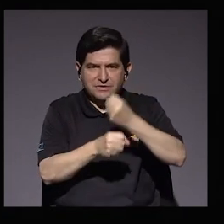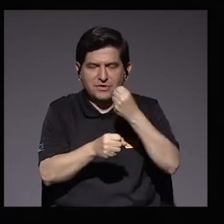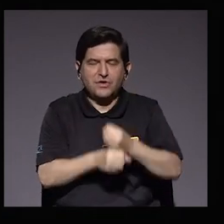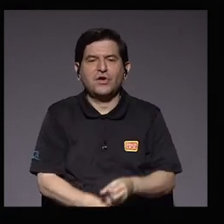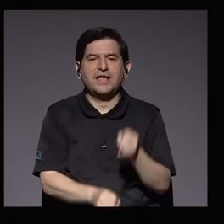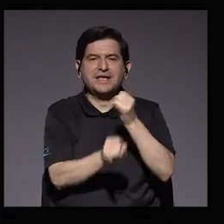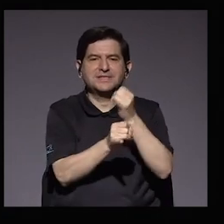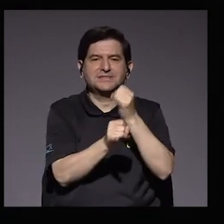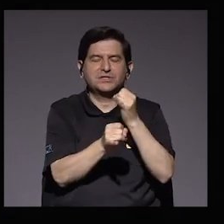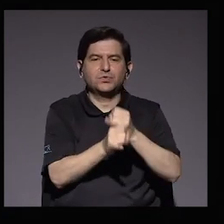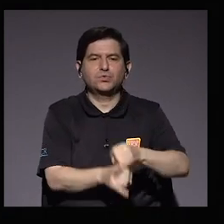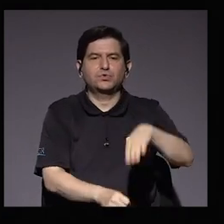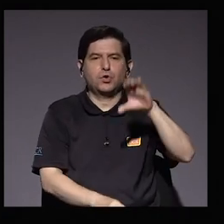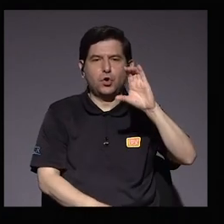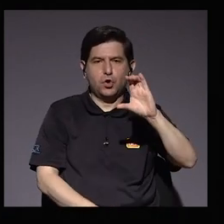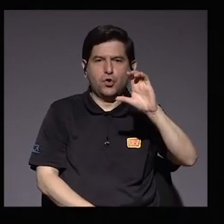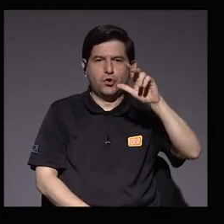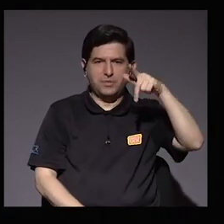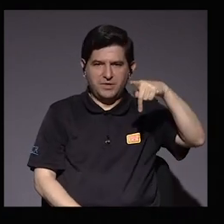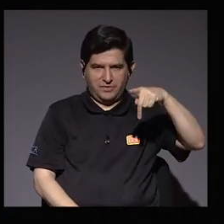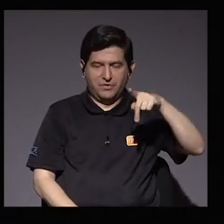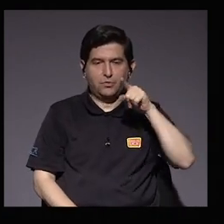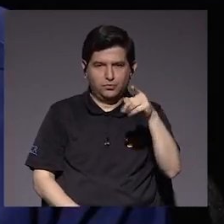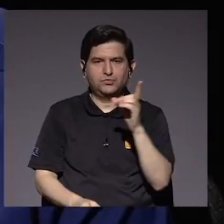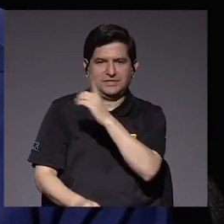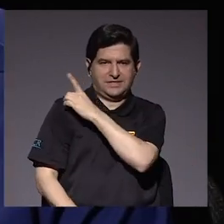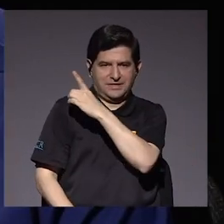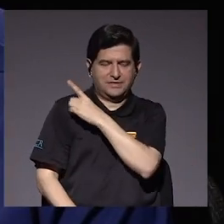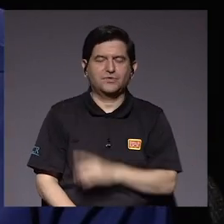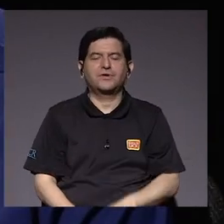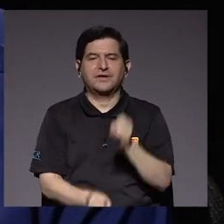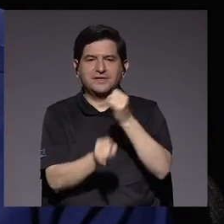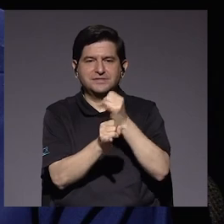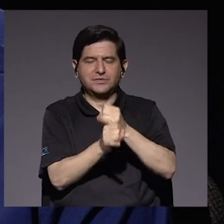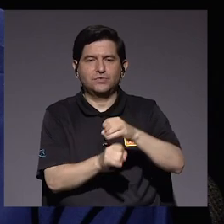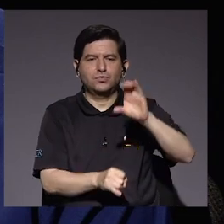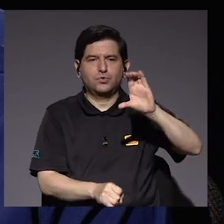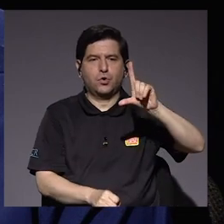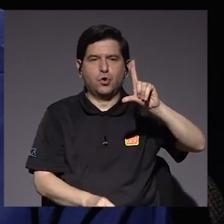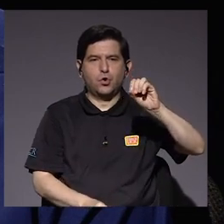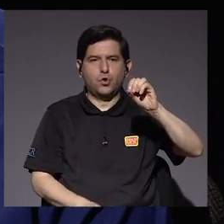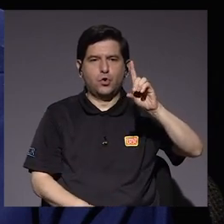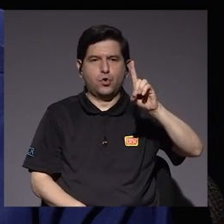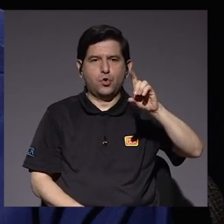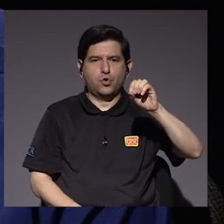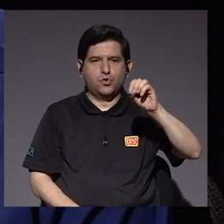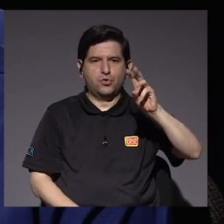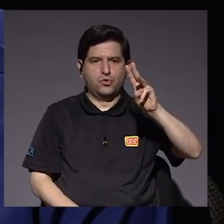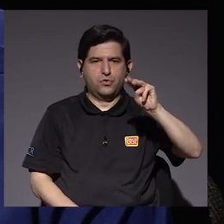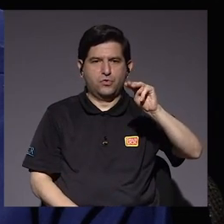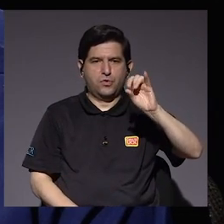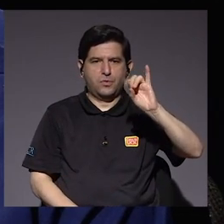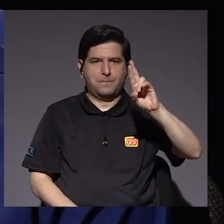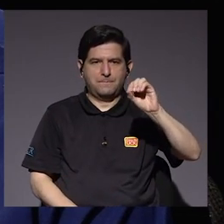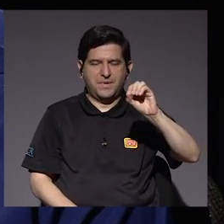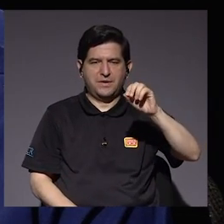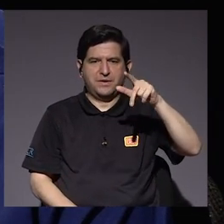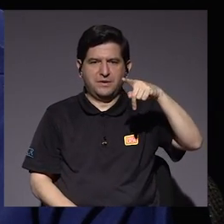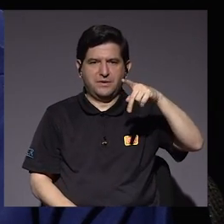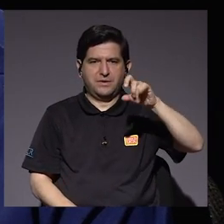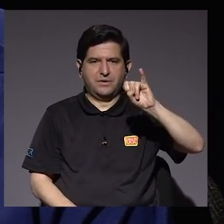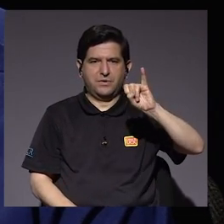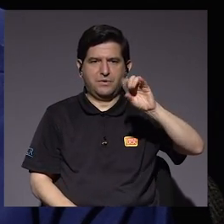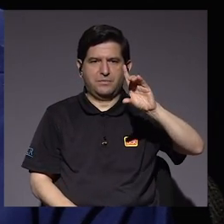el Instituto Clodomiro Picado, del cual usted es el director. Bueno, el Instituto Clodomiro Picado fue creado hace 52